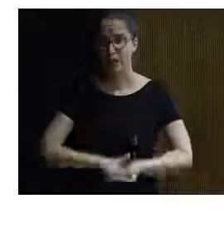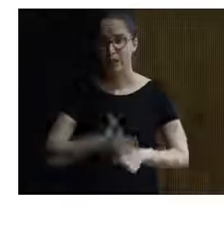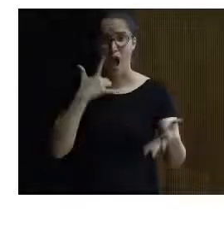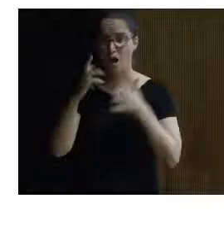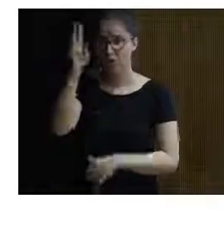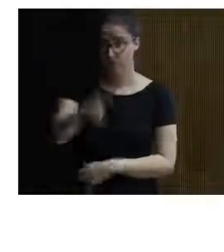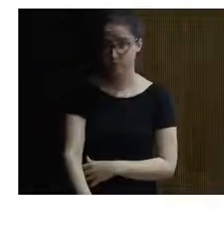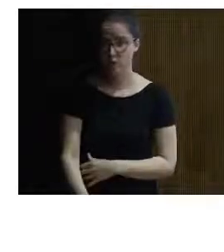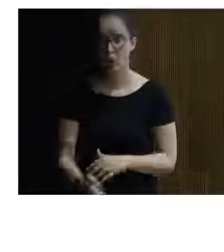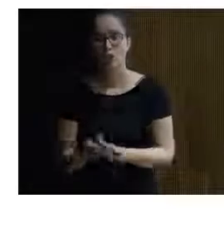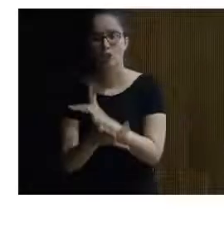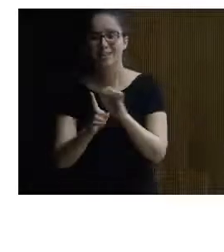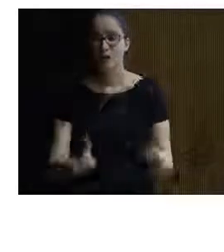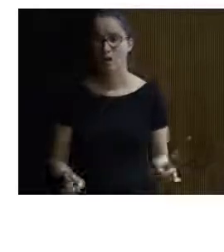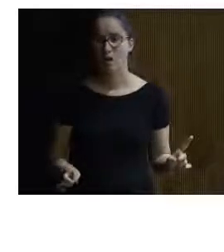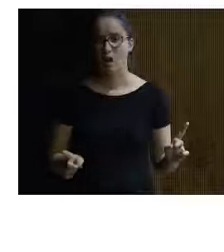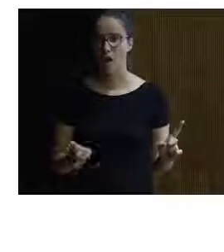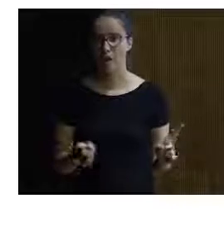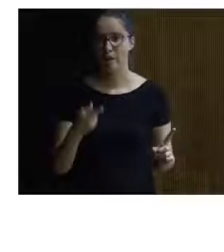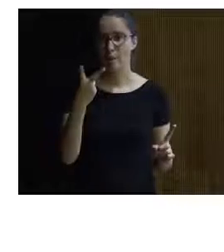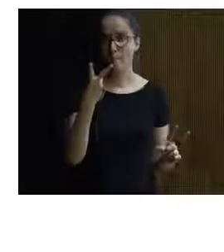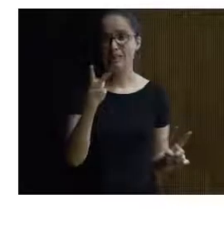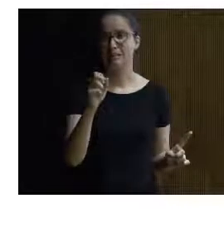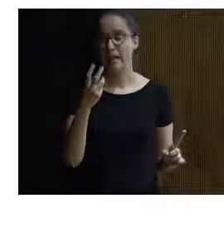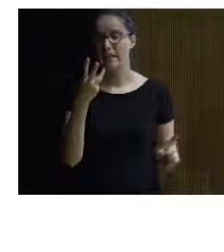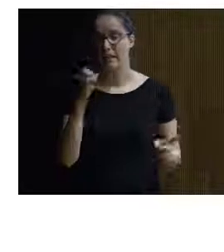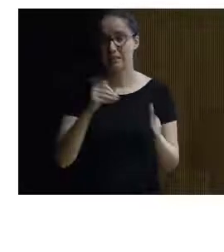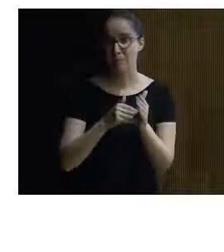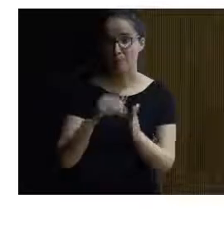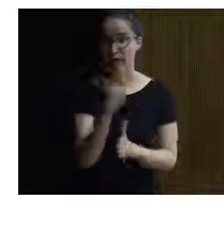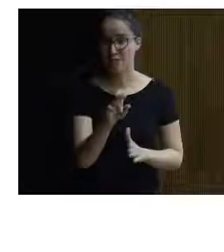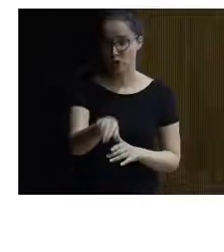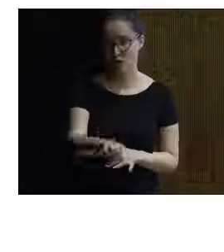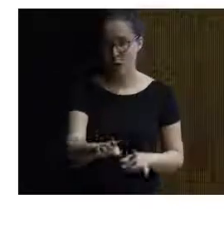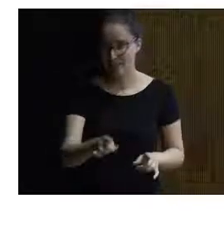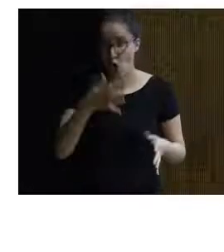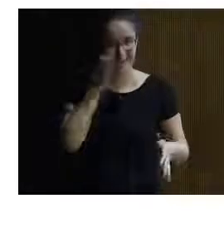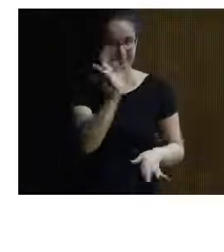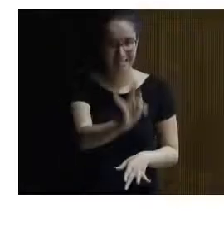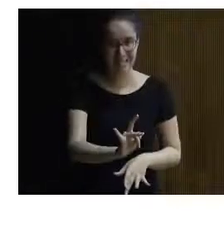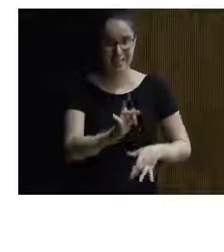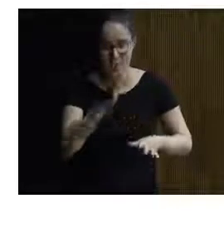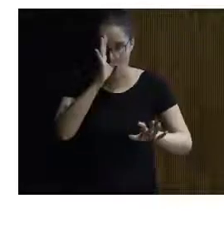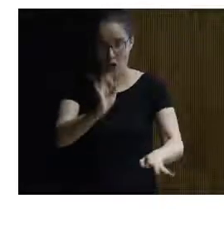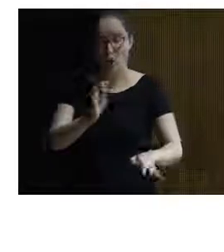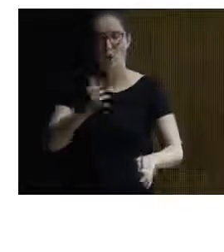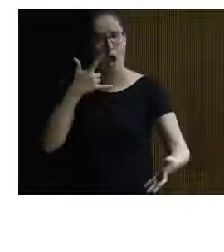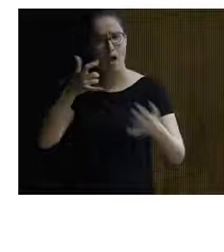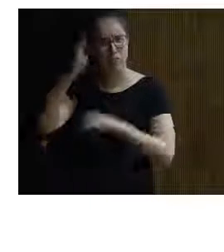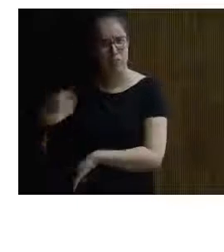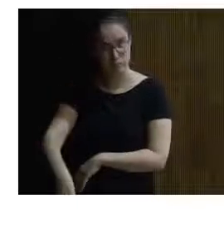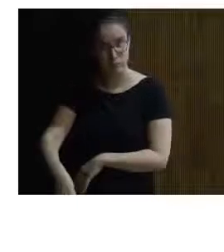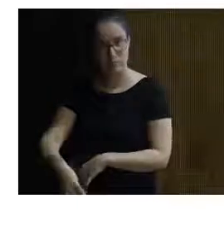son obras de arte que tienen 20-30 mil años como pueden ser las originales evidentemente pero si son obras de arte